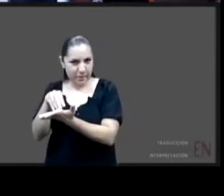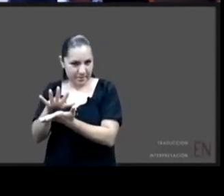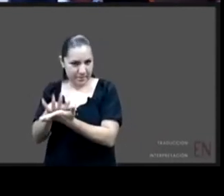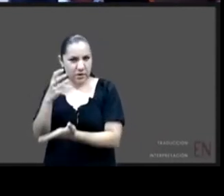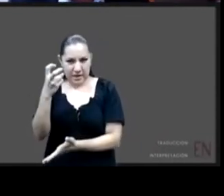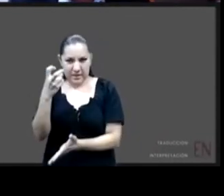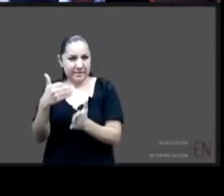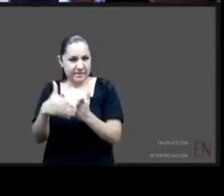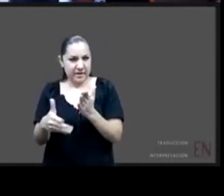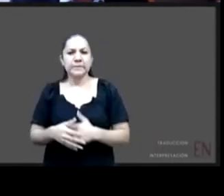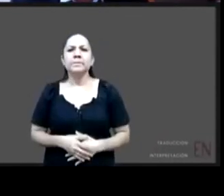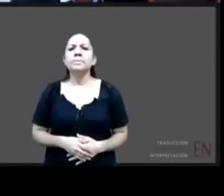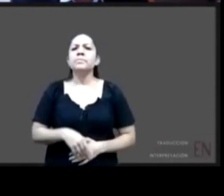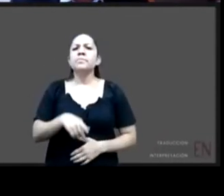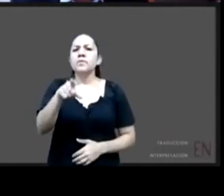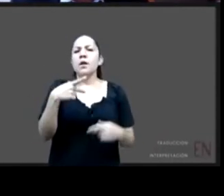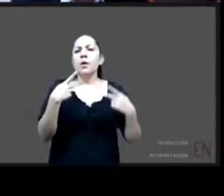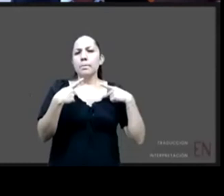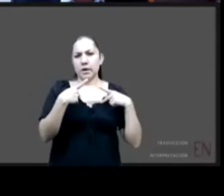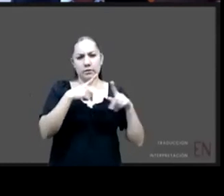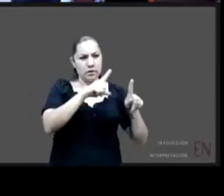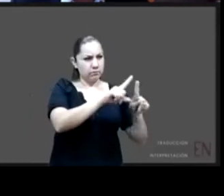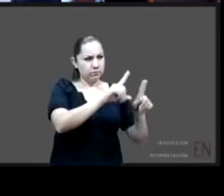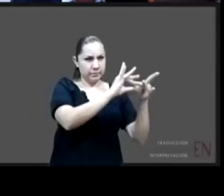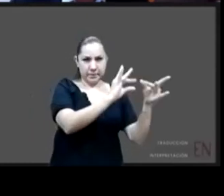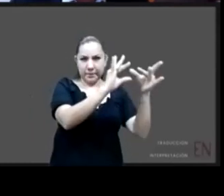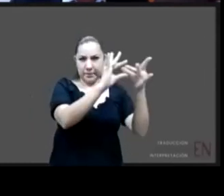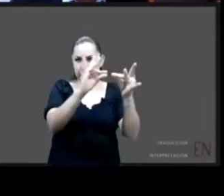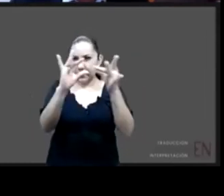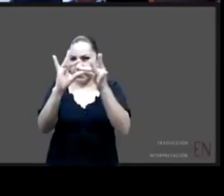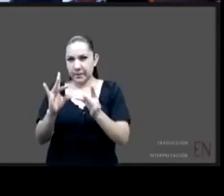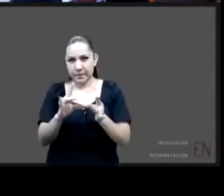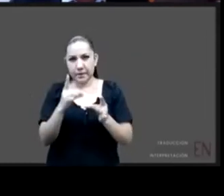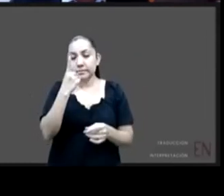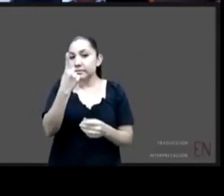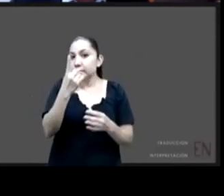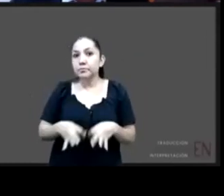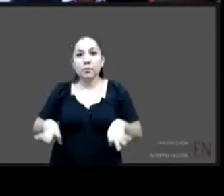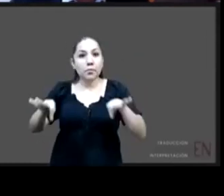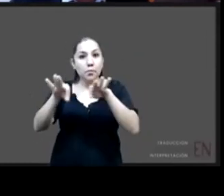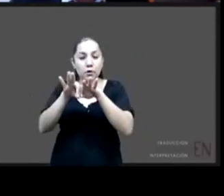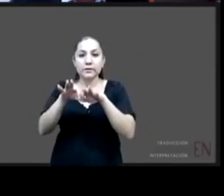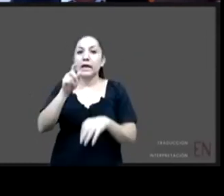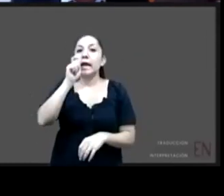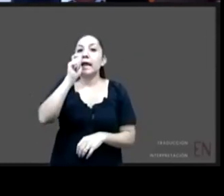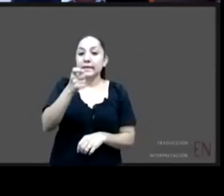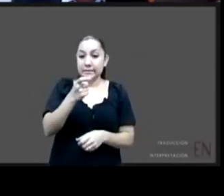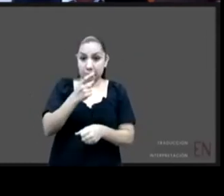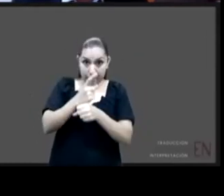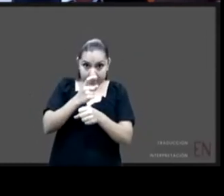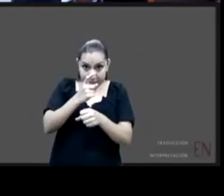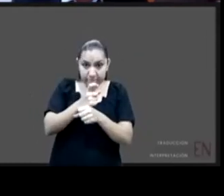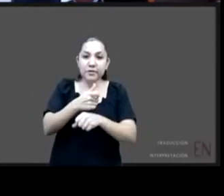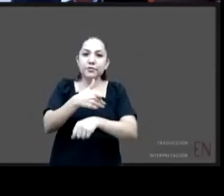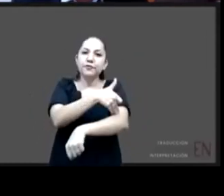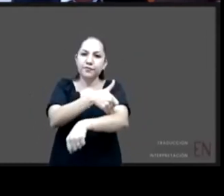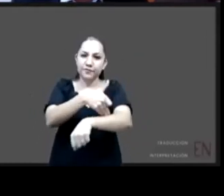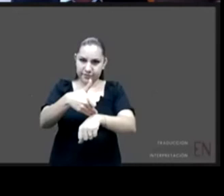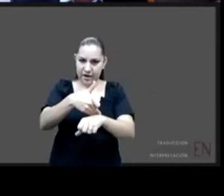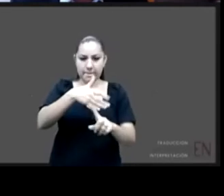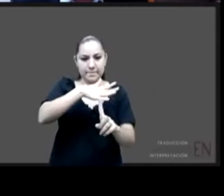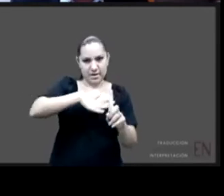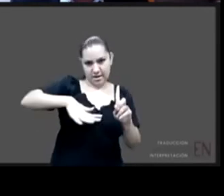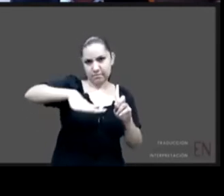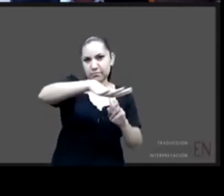los panelistas tiene que ser el entorno familiar del niño y ese es el entorno de familia extensa